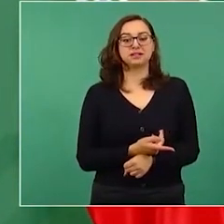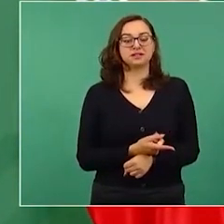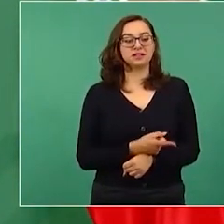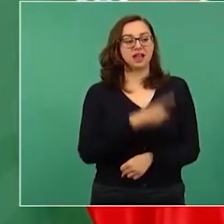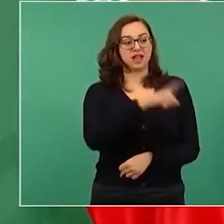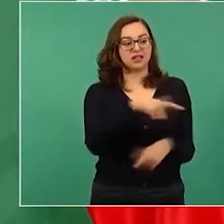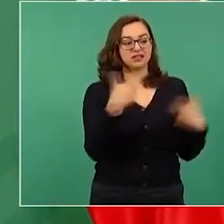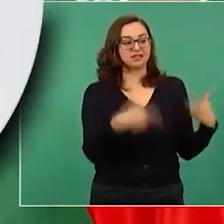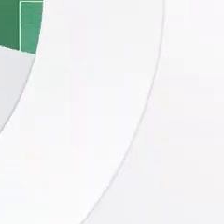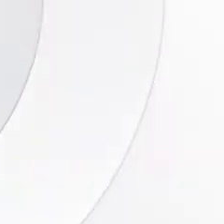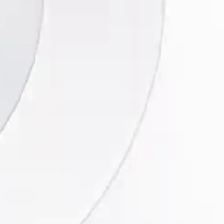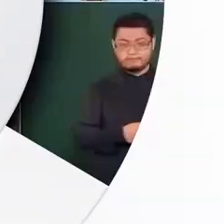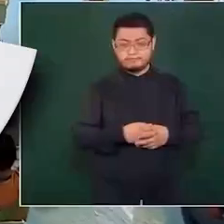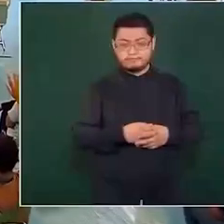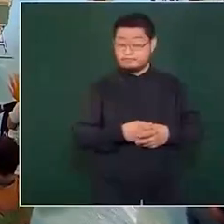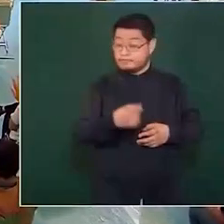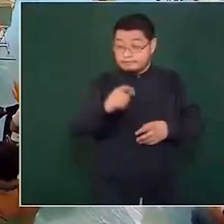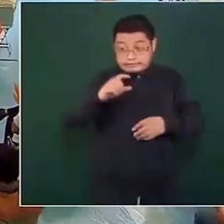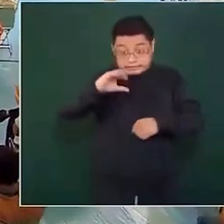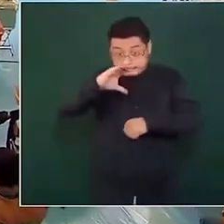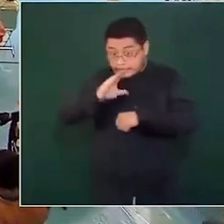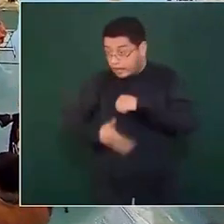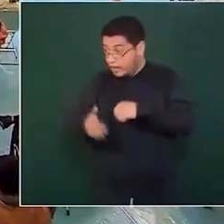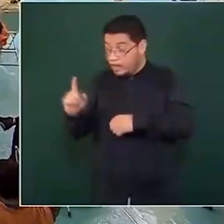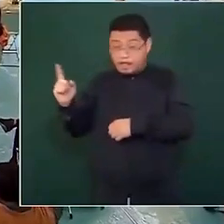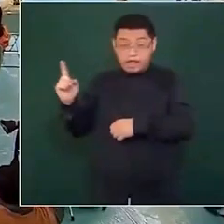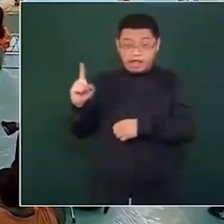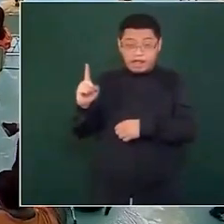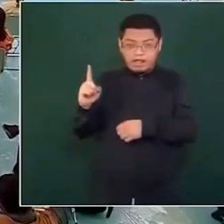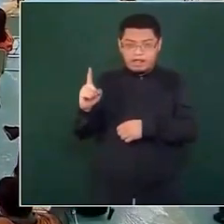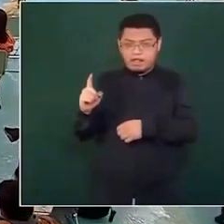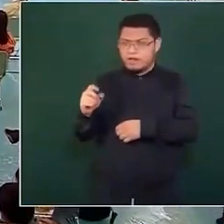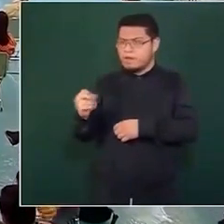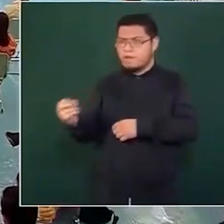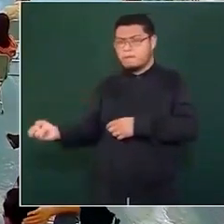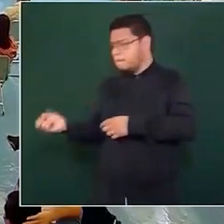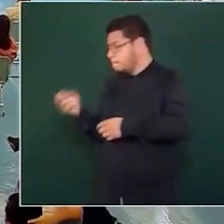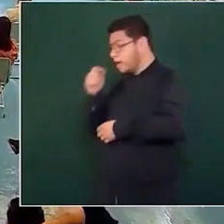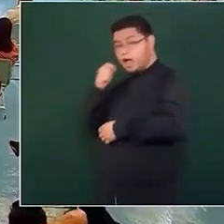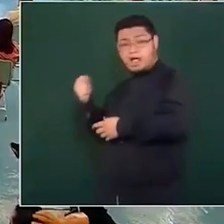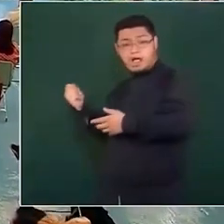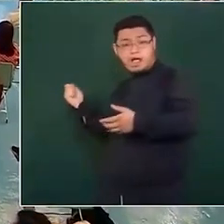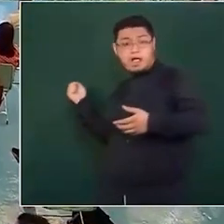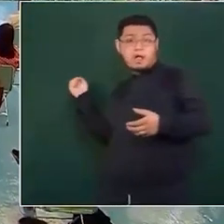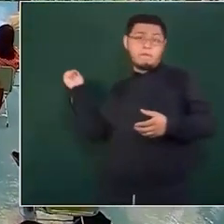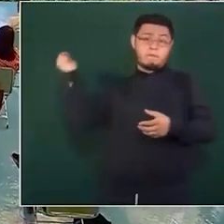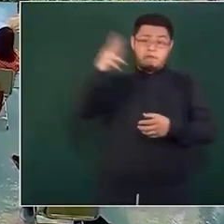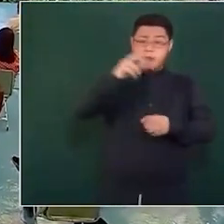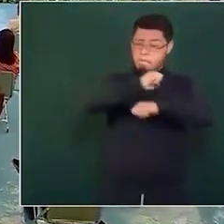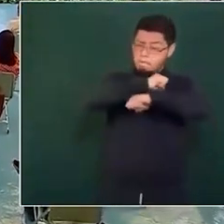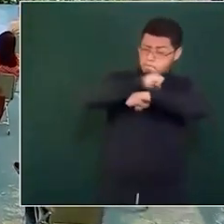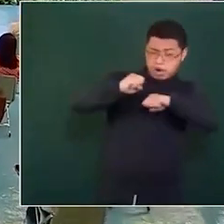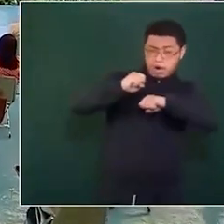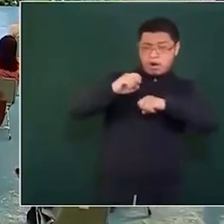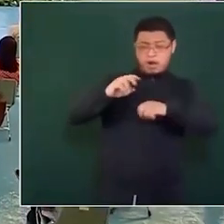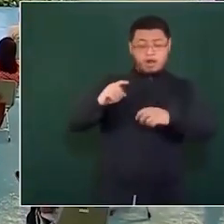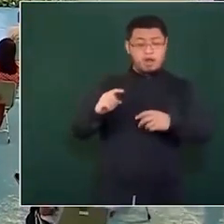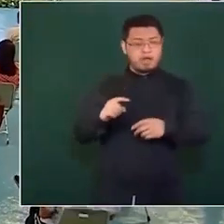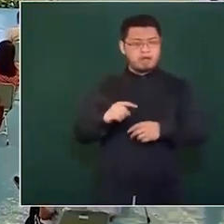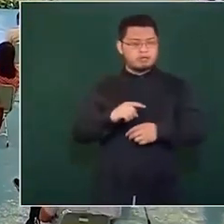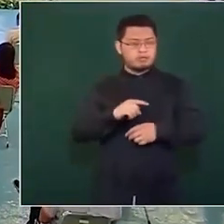tienen más recursos económicos. Y empiezan a tirar bombas, molotov, y van